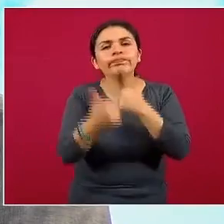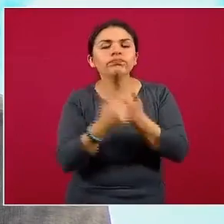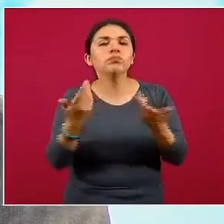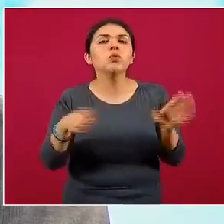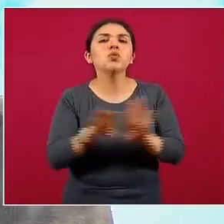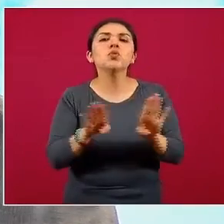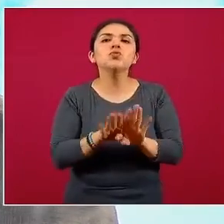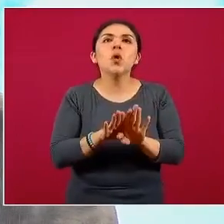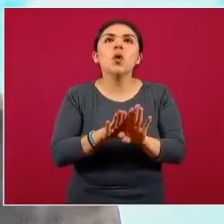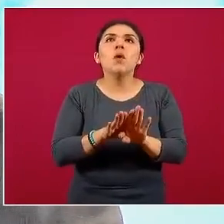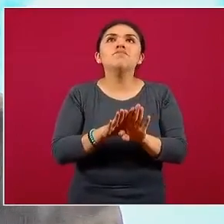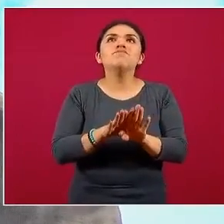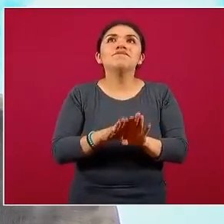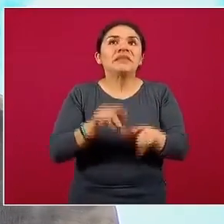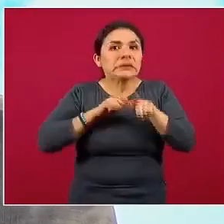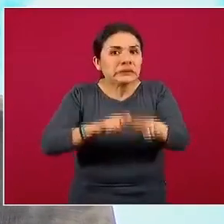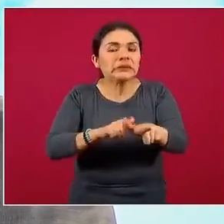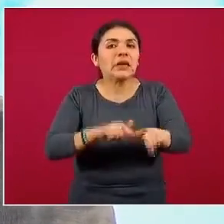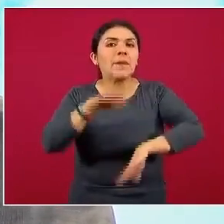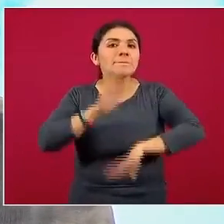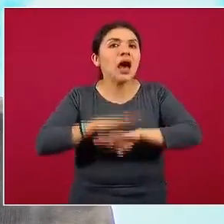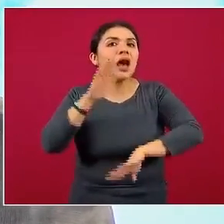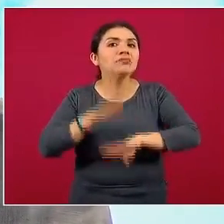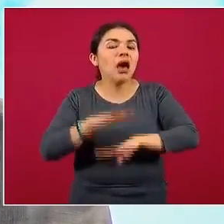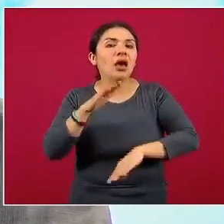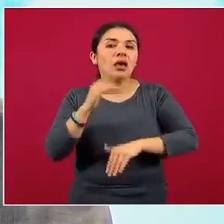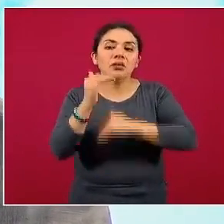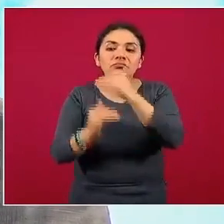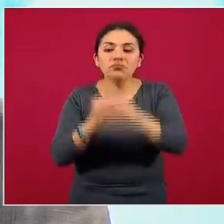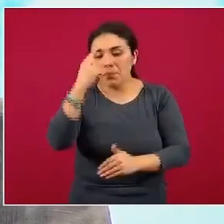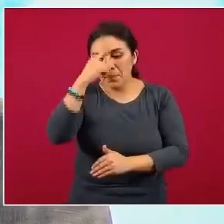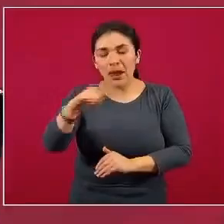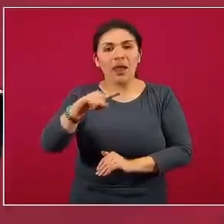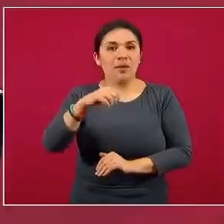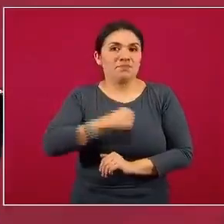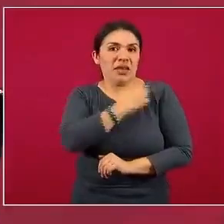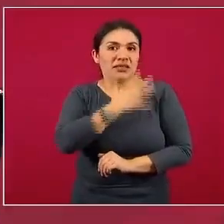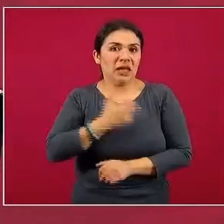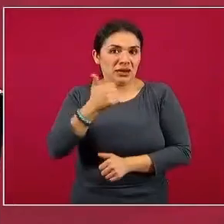conservar y ampliar un estado de bienestar.